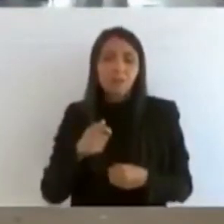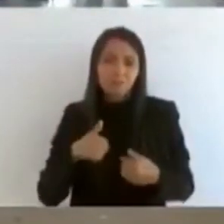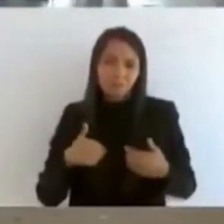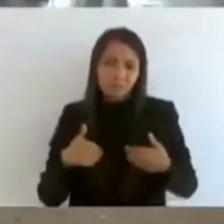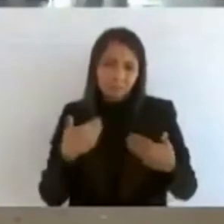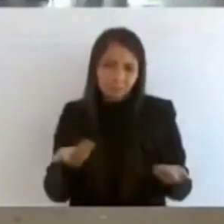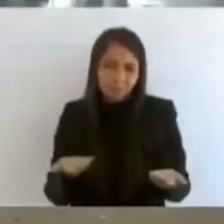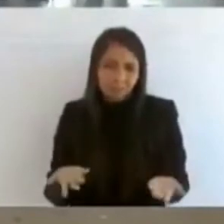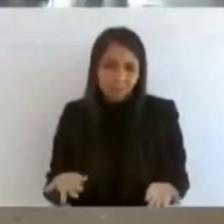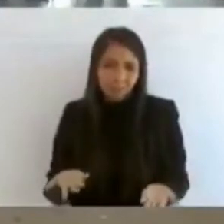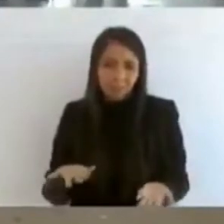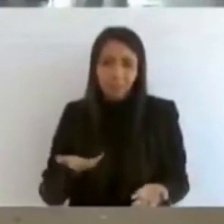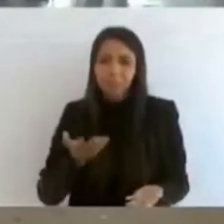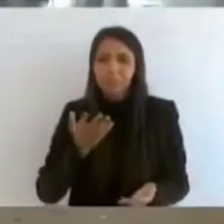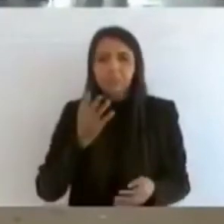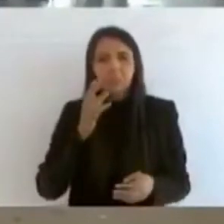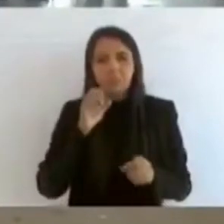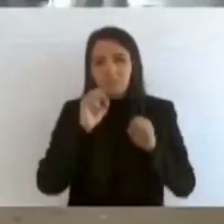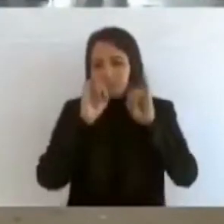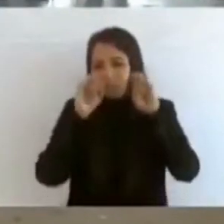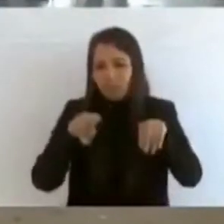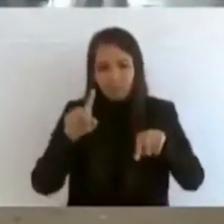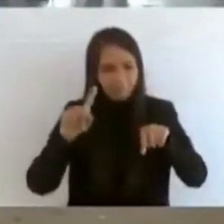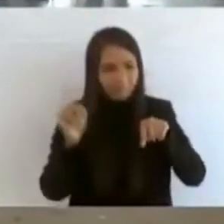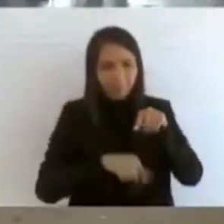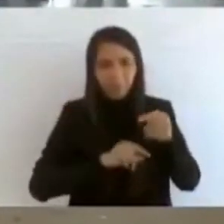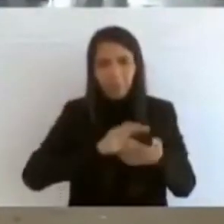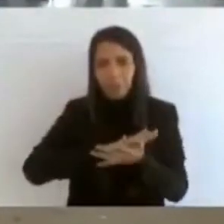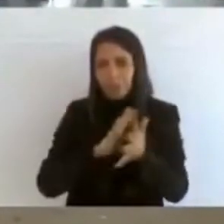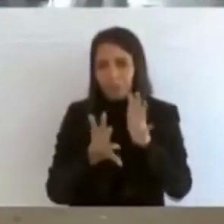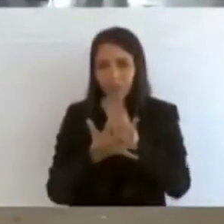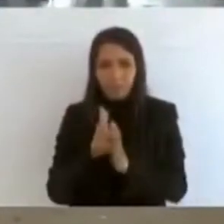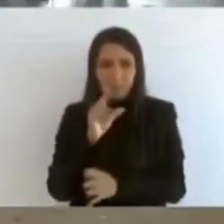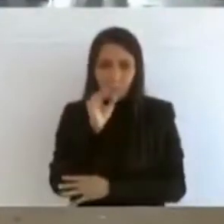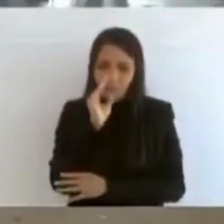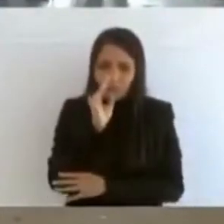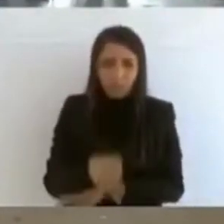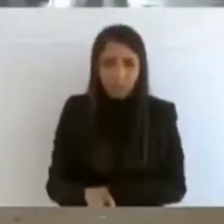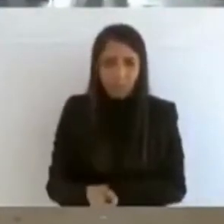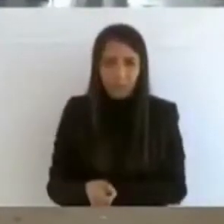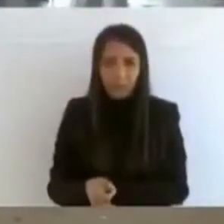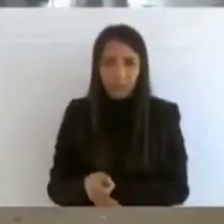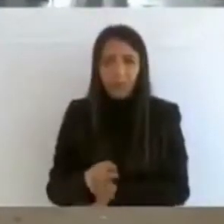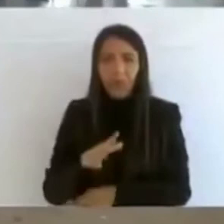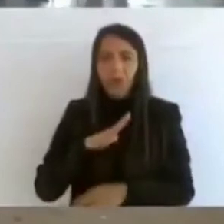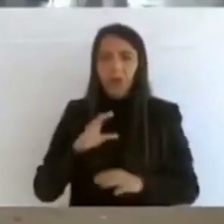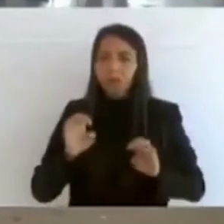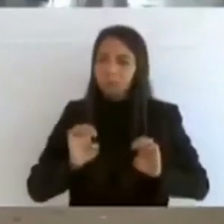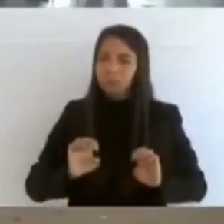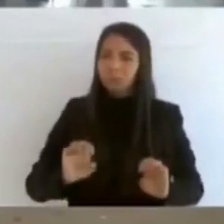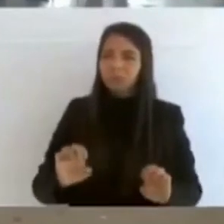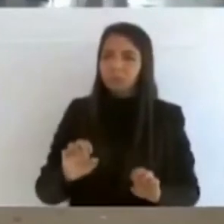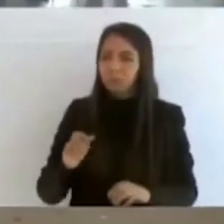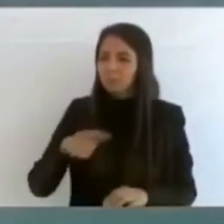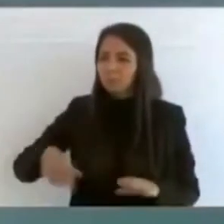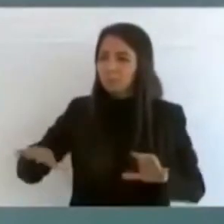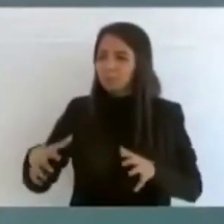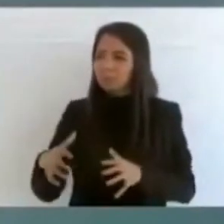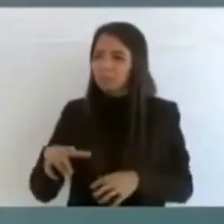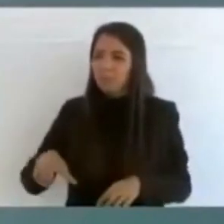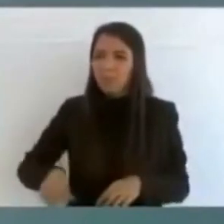No permitimos la corrupción, no hay lujos en el gobierno y todo lo que se ahorra